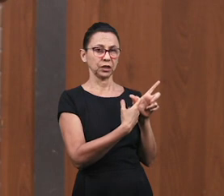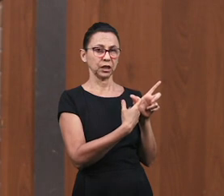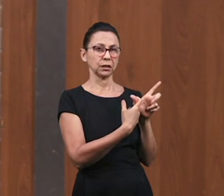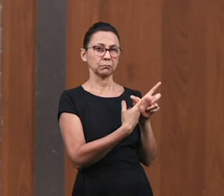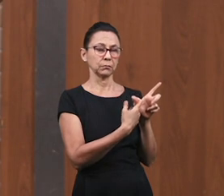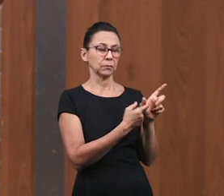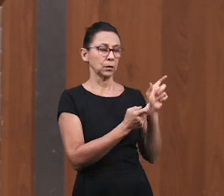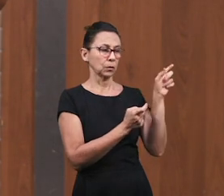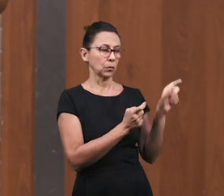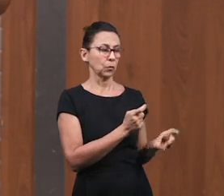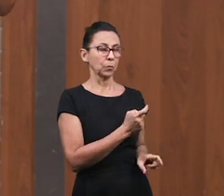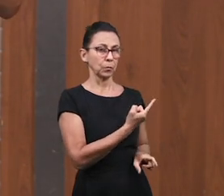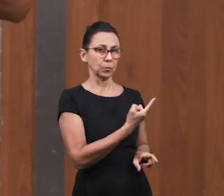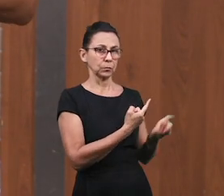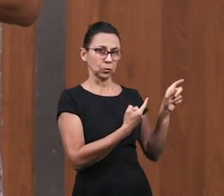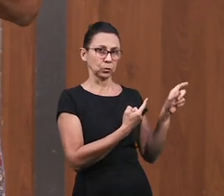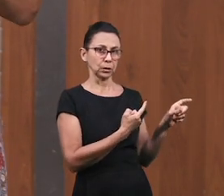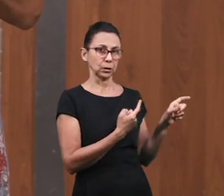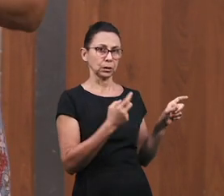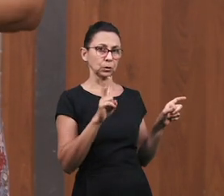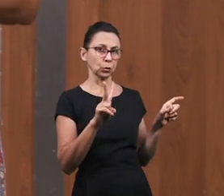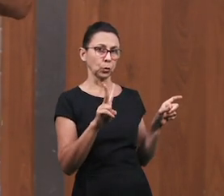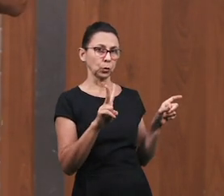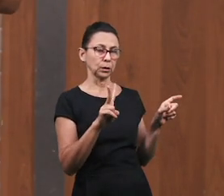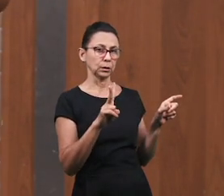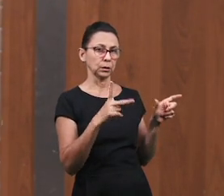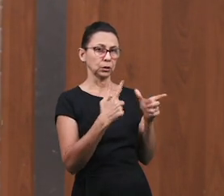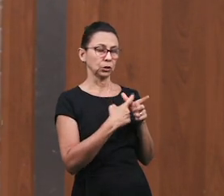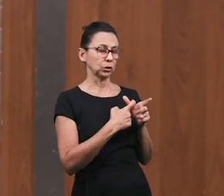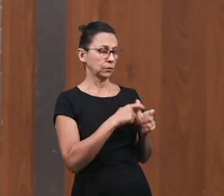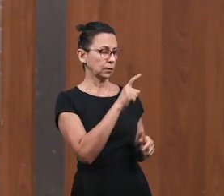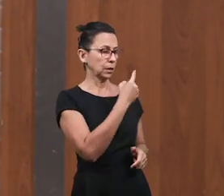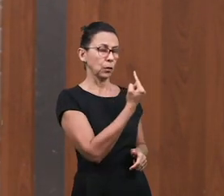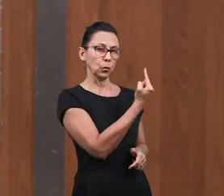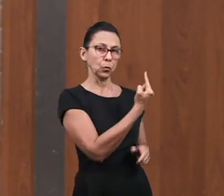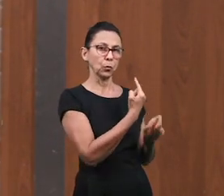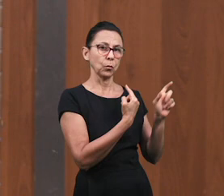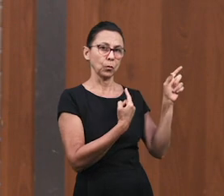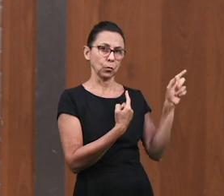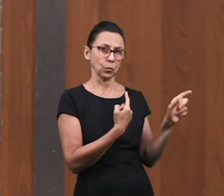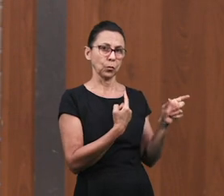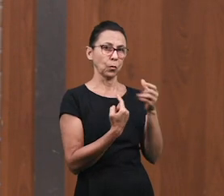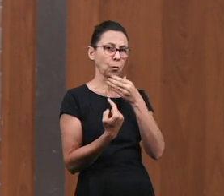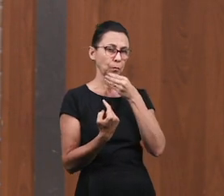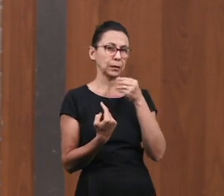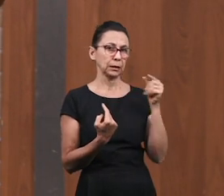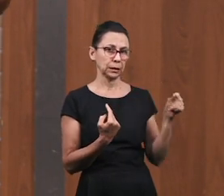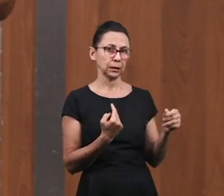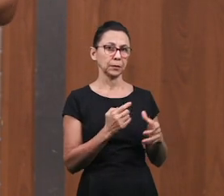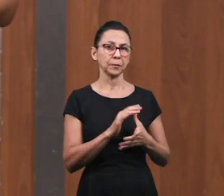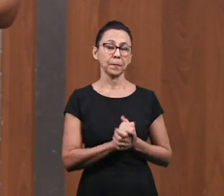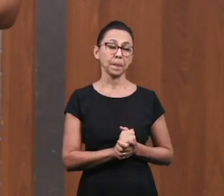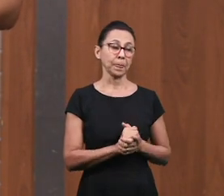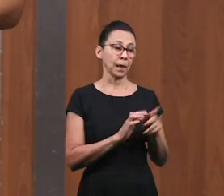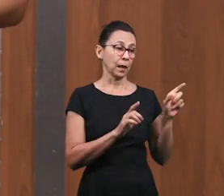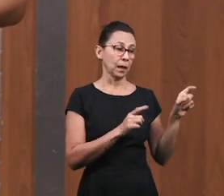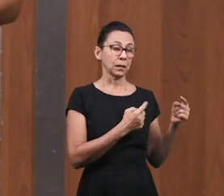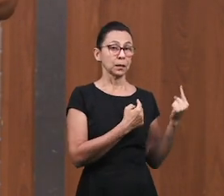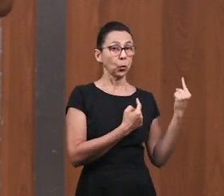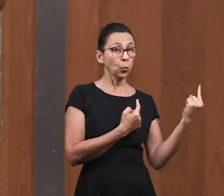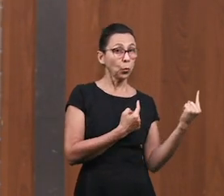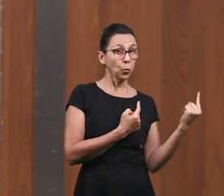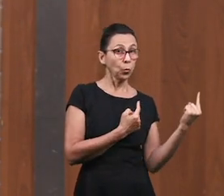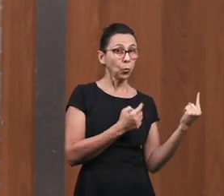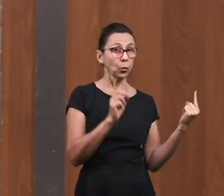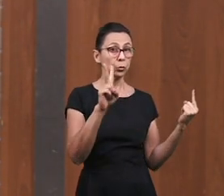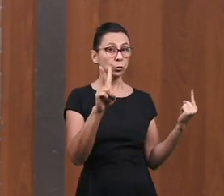Intermedios Clamar Por la sangre De Jesús Para pedir Perdón Por nuestras Fallas Por aquello Que